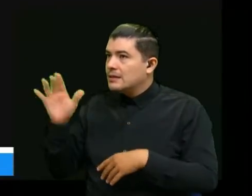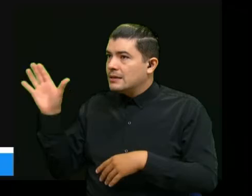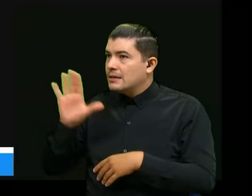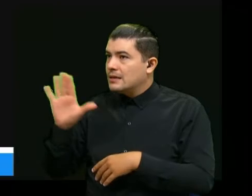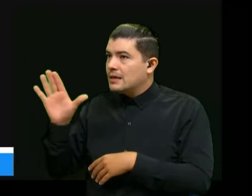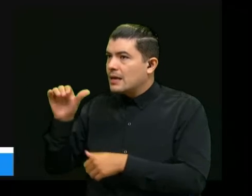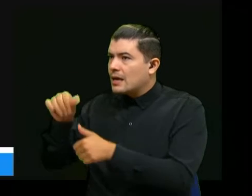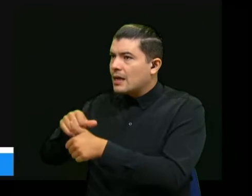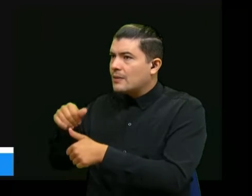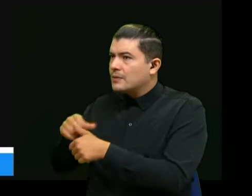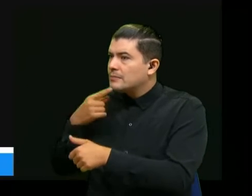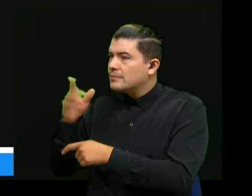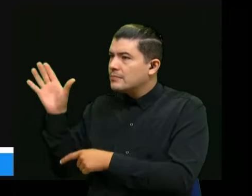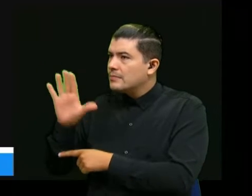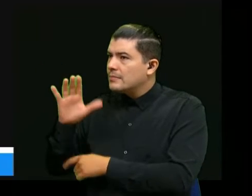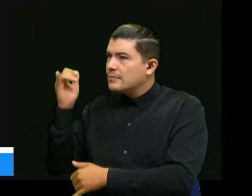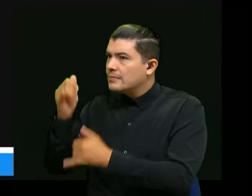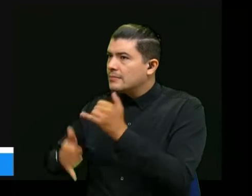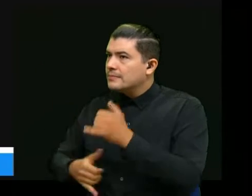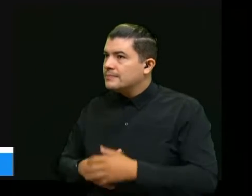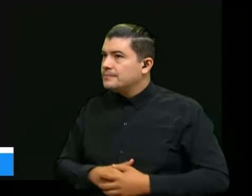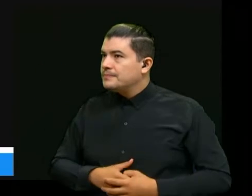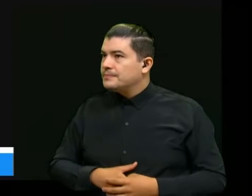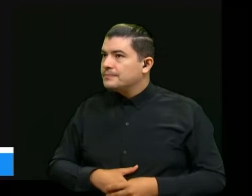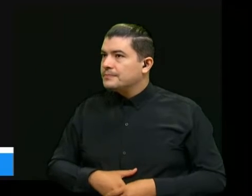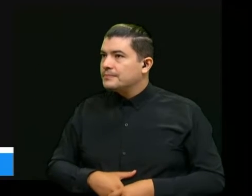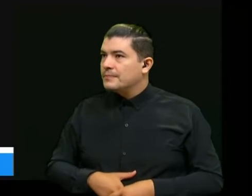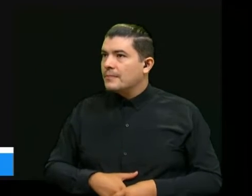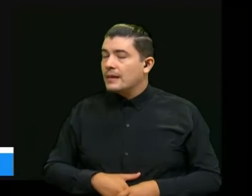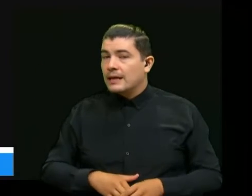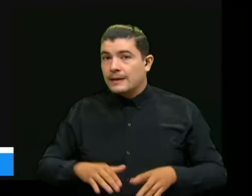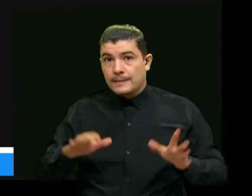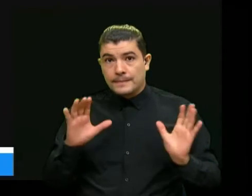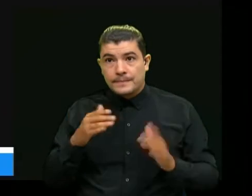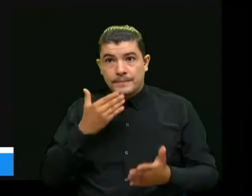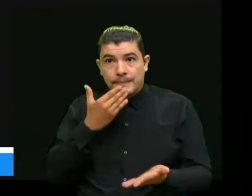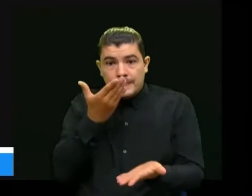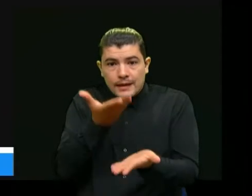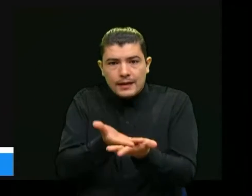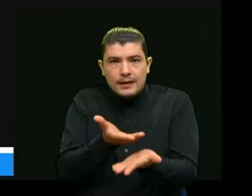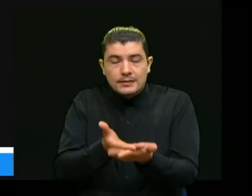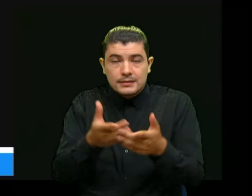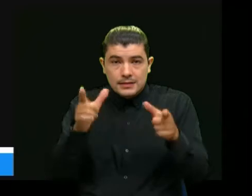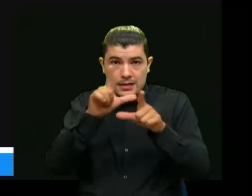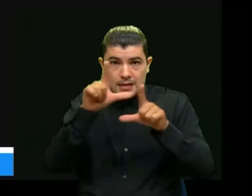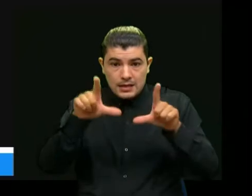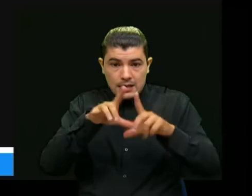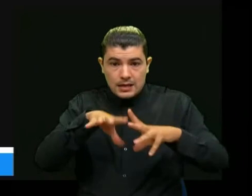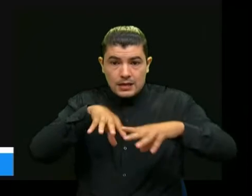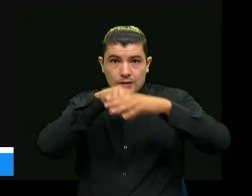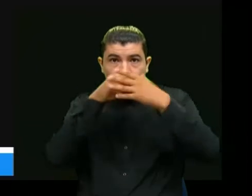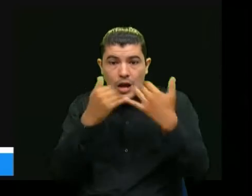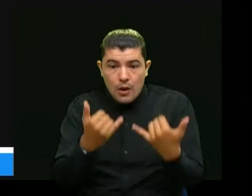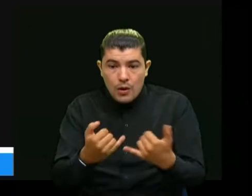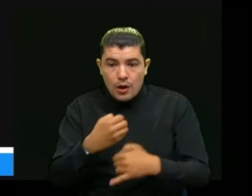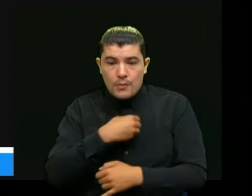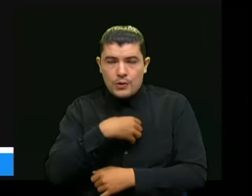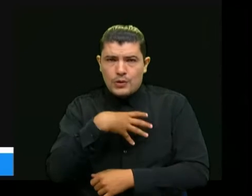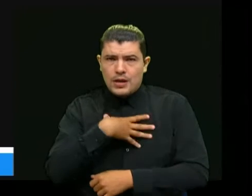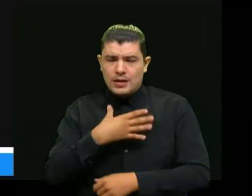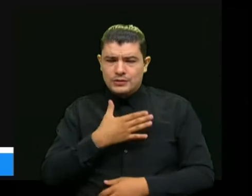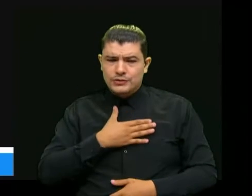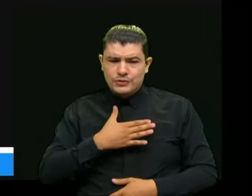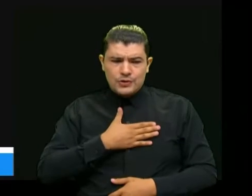favor doctor Patricio bueno agradecer a Trump por esta oportunidad yo me